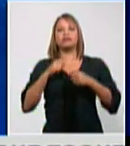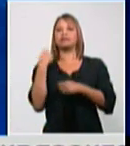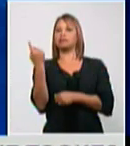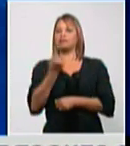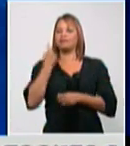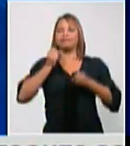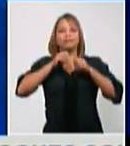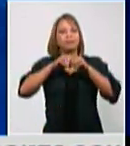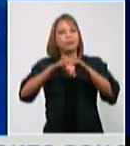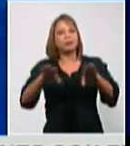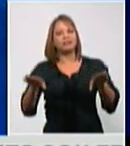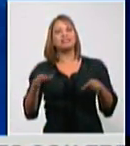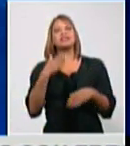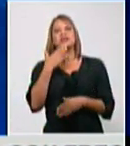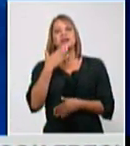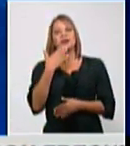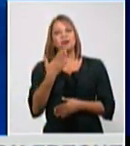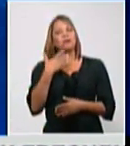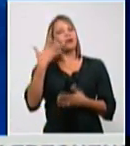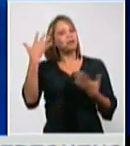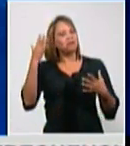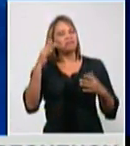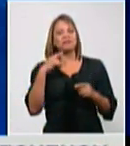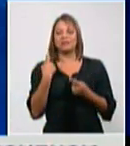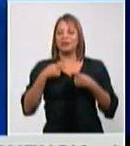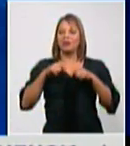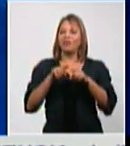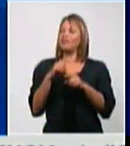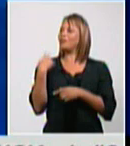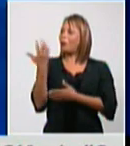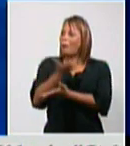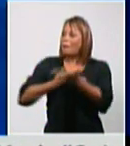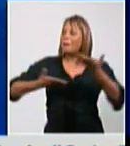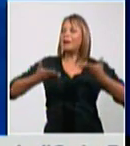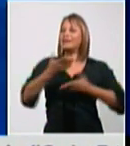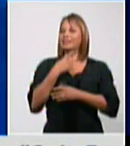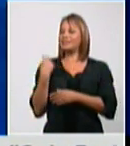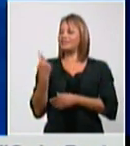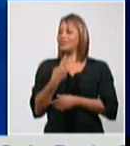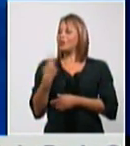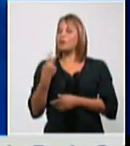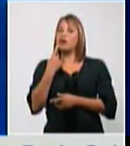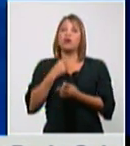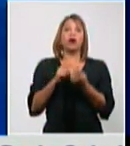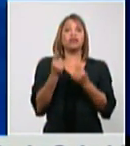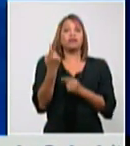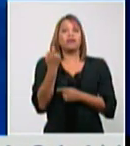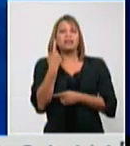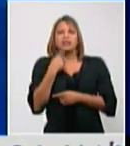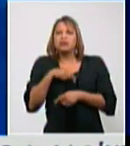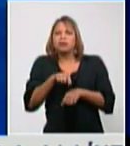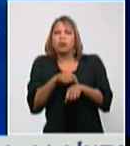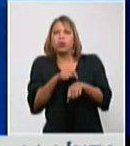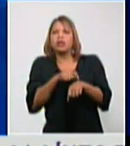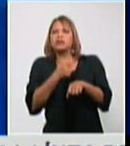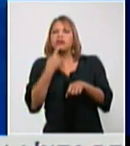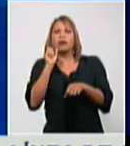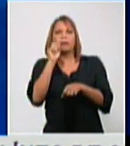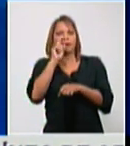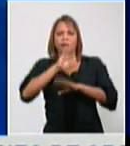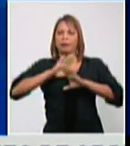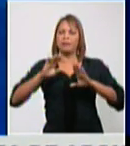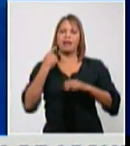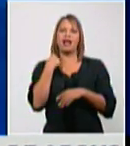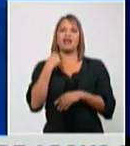Pública. Un gusto tremendo, doctor, tenerlo, volver a compartir con usted cuando solo nos faltan unas horas para despedir el 2020. Muchas